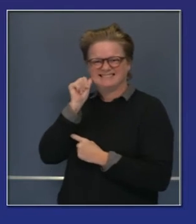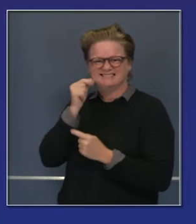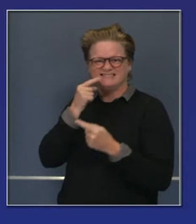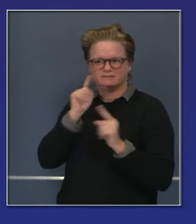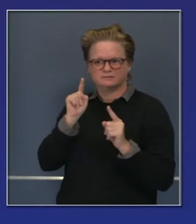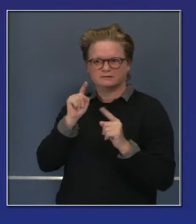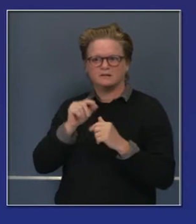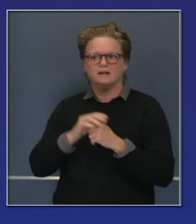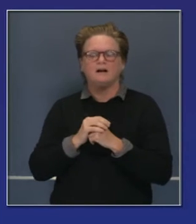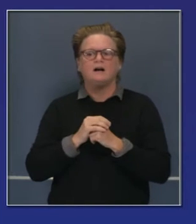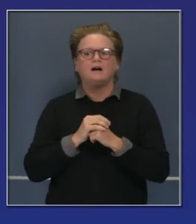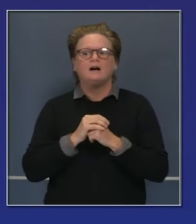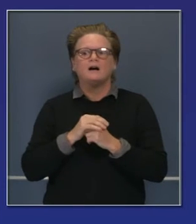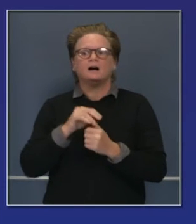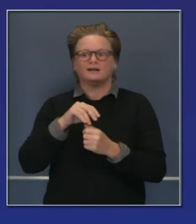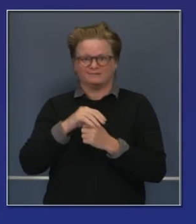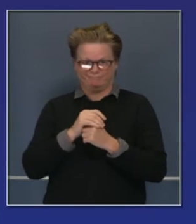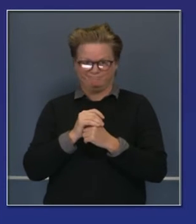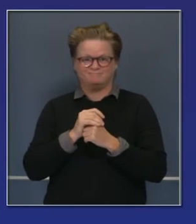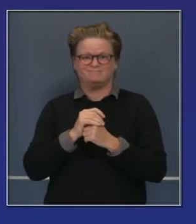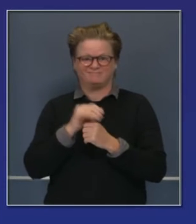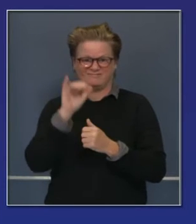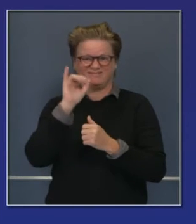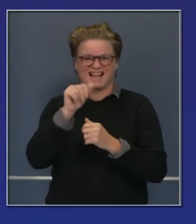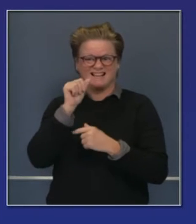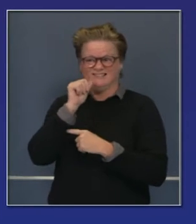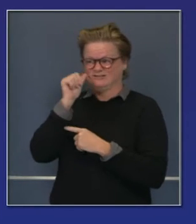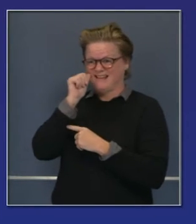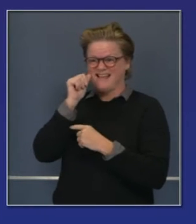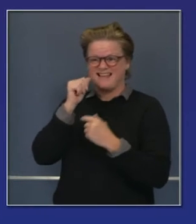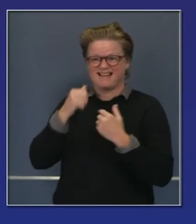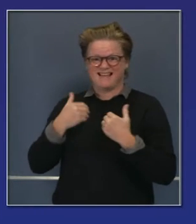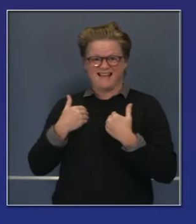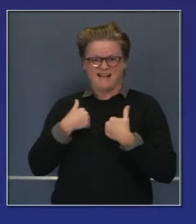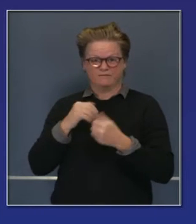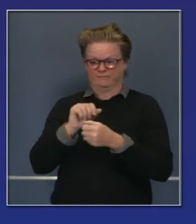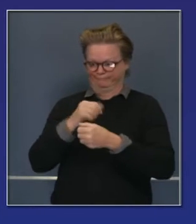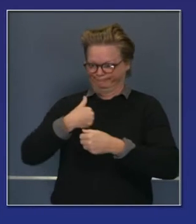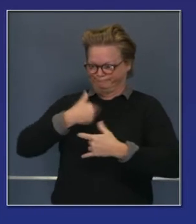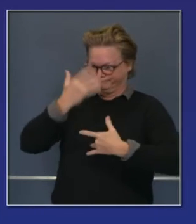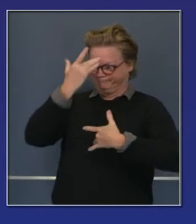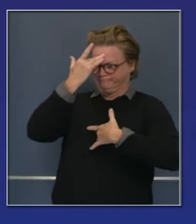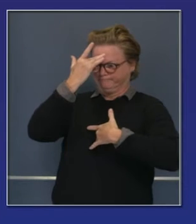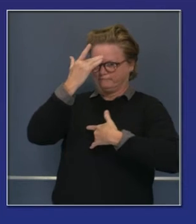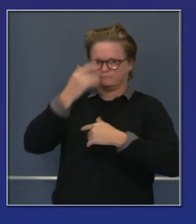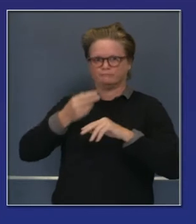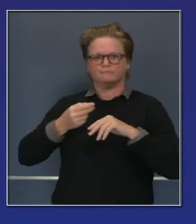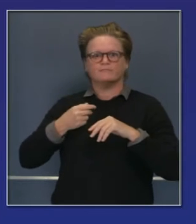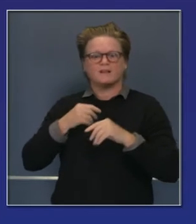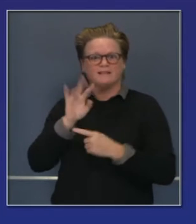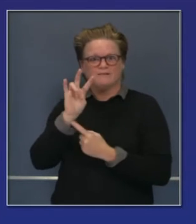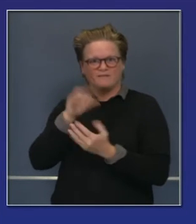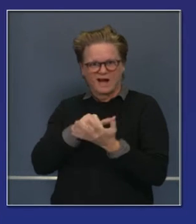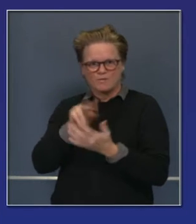de positividad más de 7,000, 7,212 casos. Esta cifra,